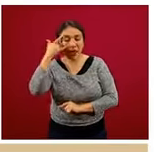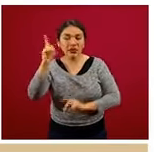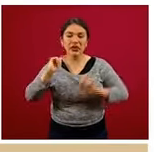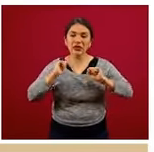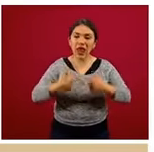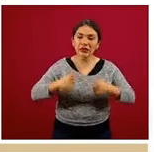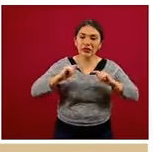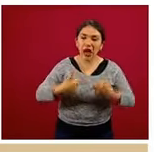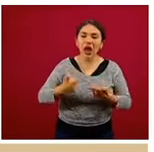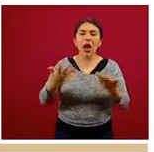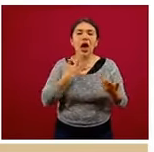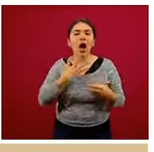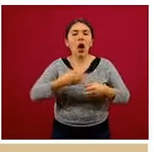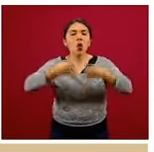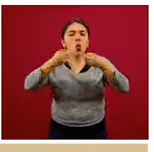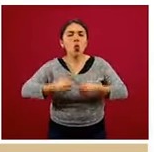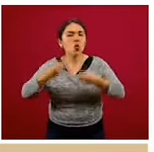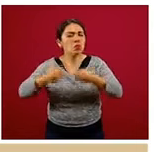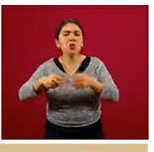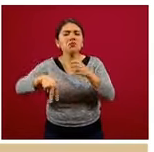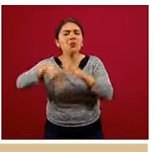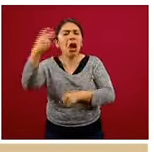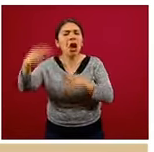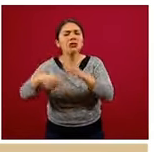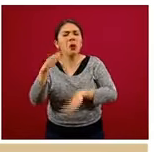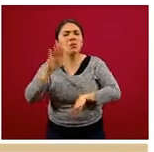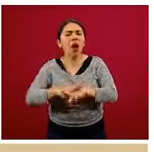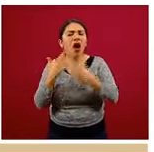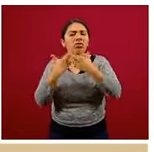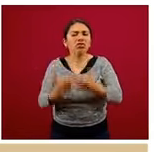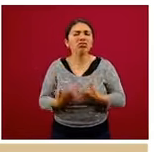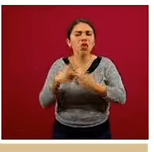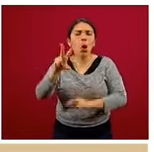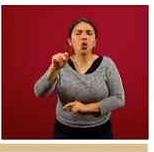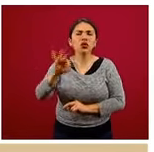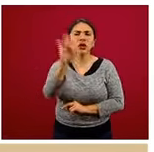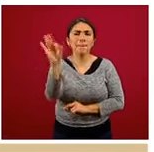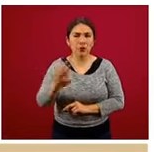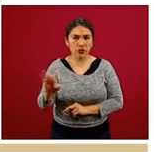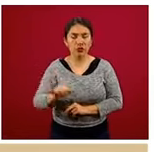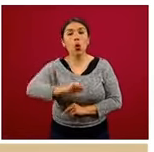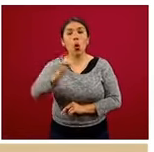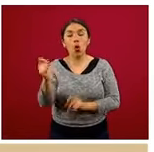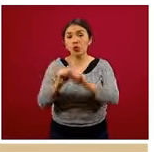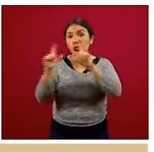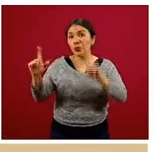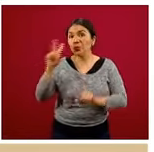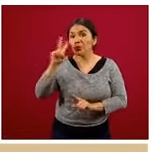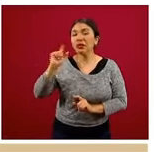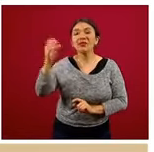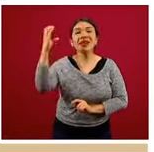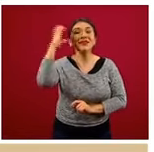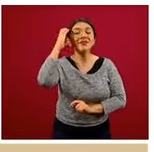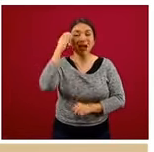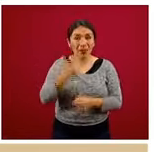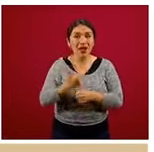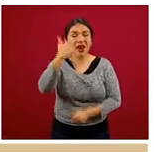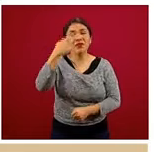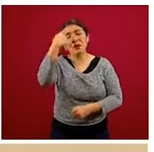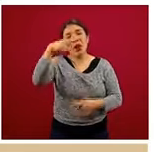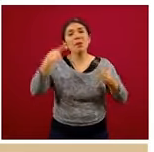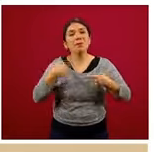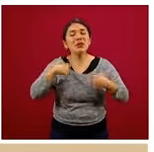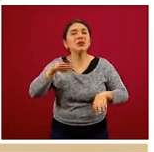Tlaxcala, con disponibilidades por encima del ochenta por ciento. Veamos la siguiente diapositiva, que son las camas con